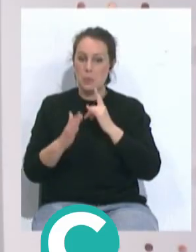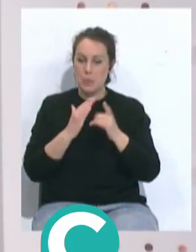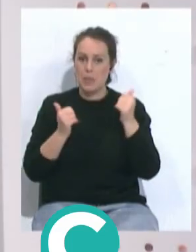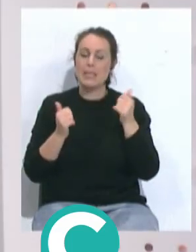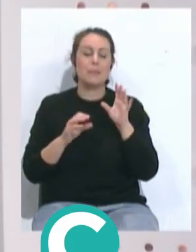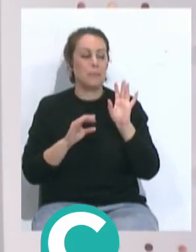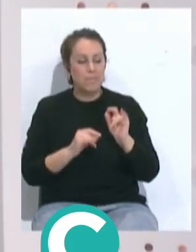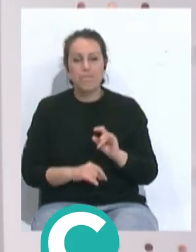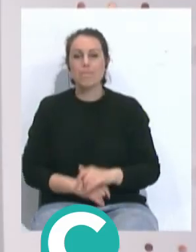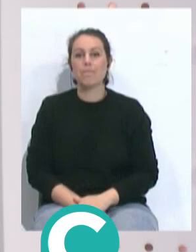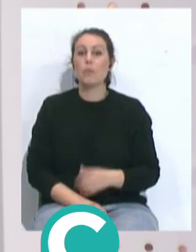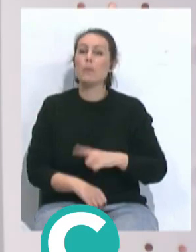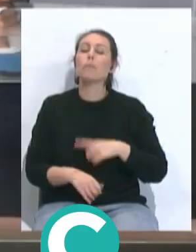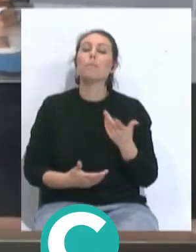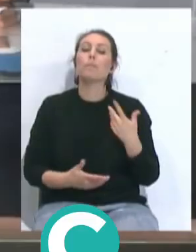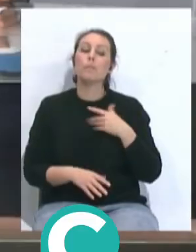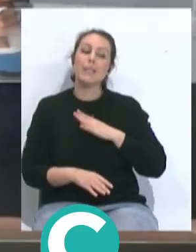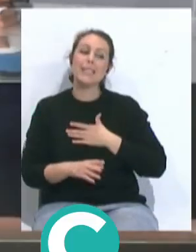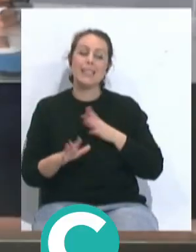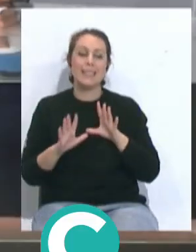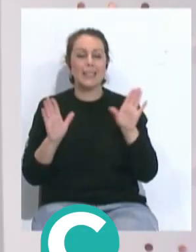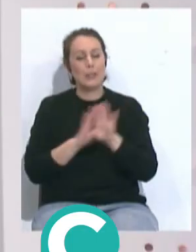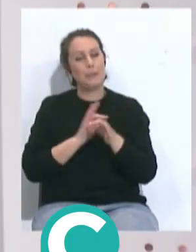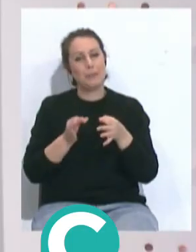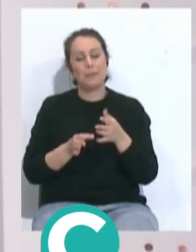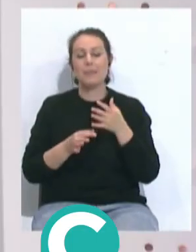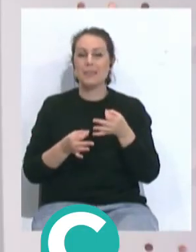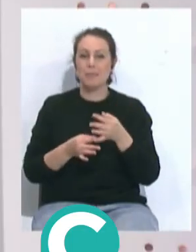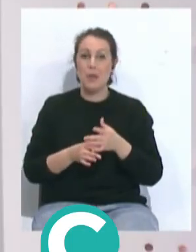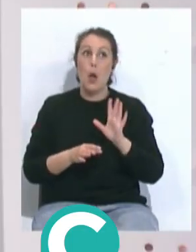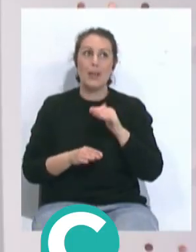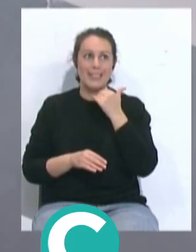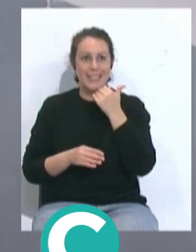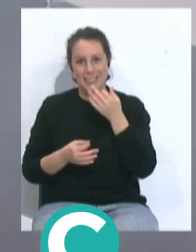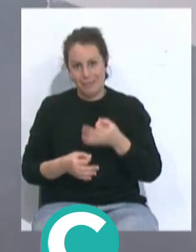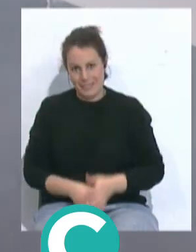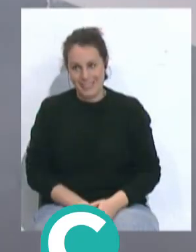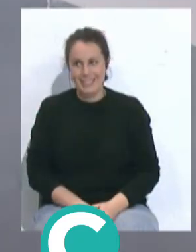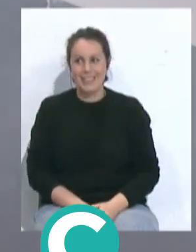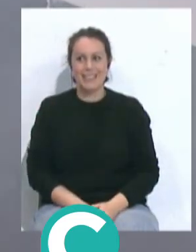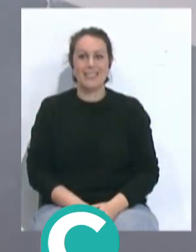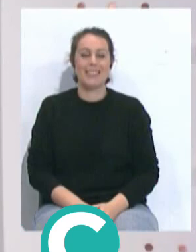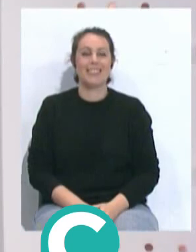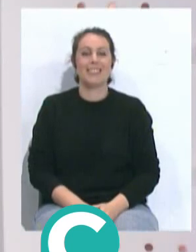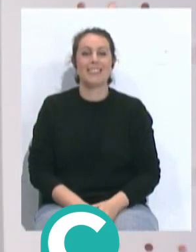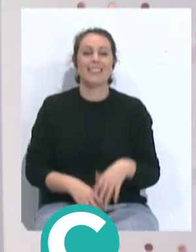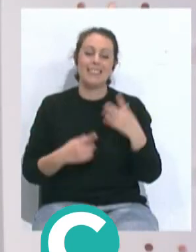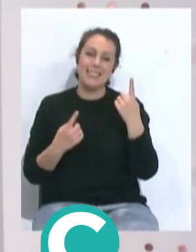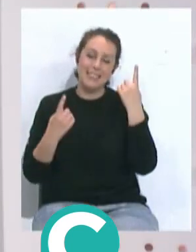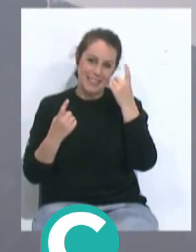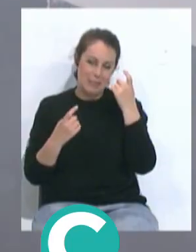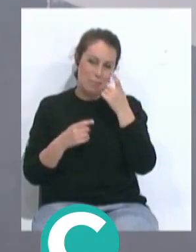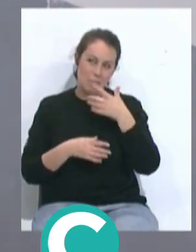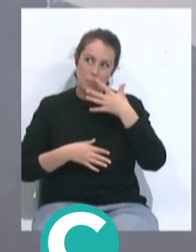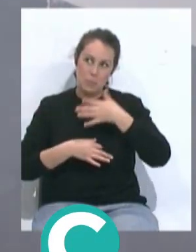submarinos, ¿no? Eso es. ¿A qué hora? Mañana a las 10 de la noche como siempre. Como siempre. O como casi siempre. Vamos a intentar ser